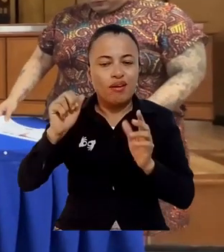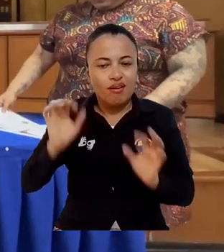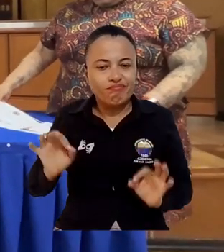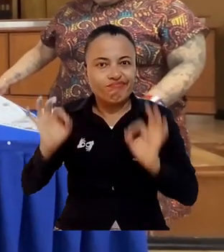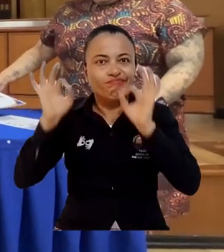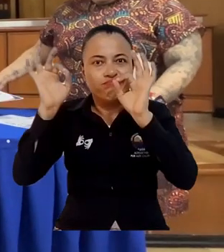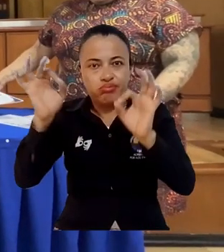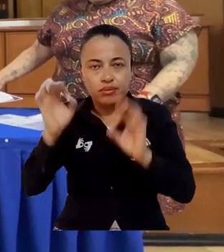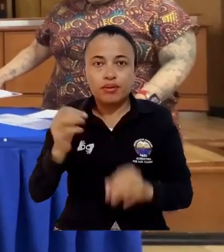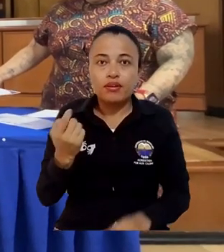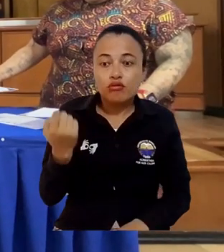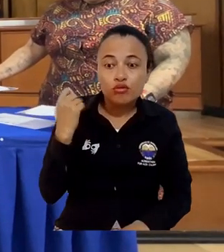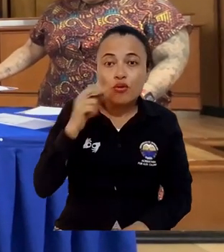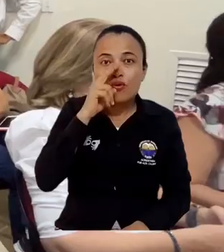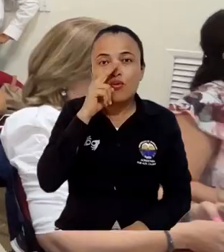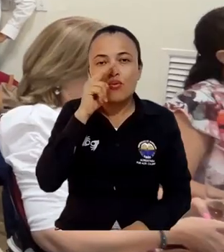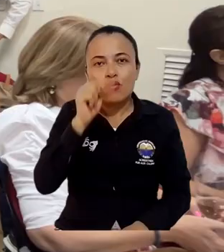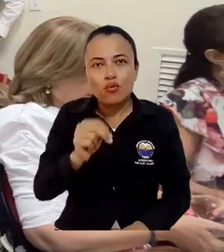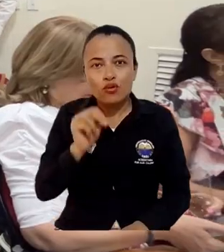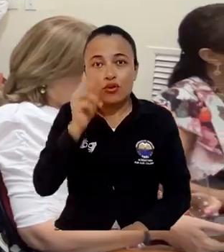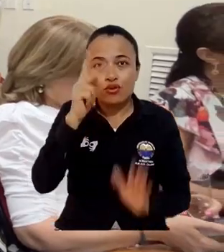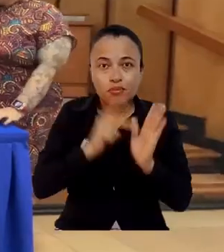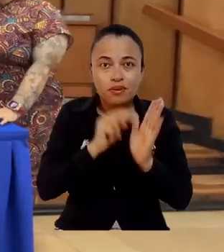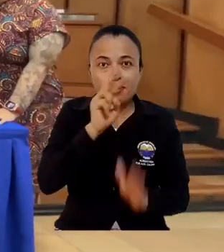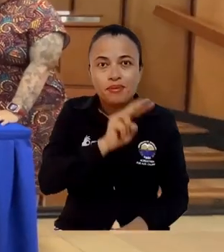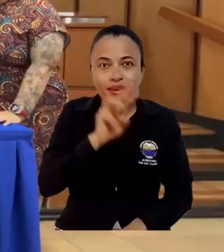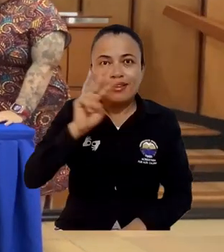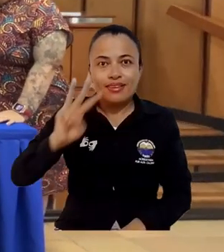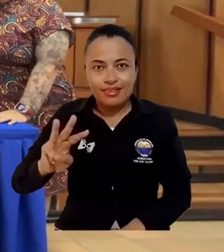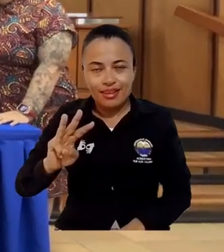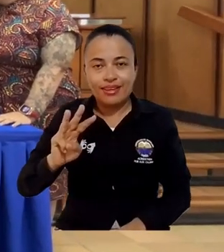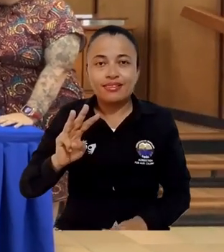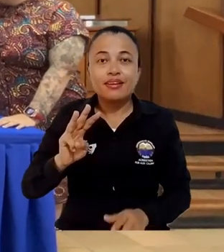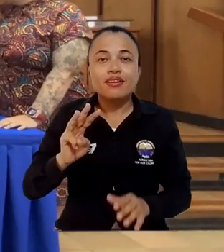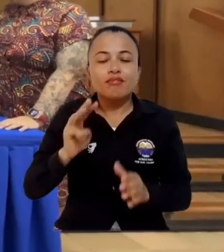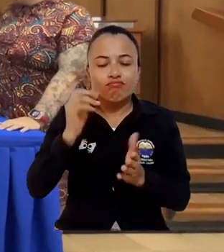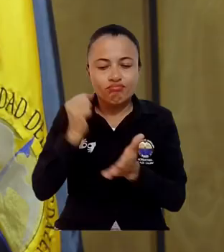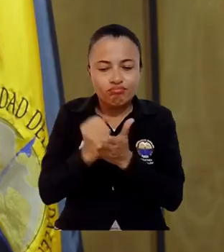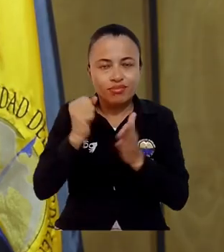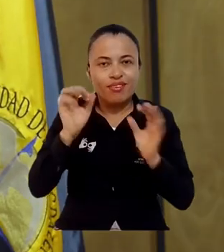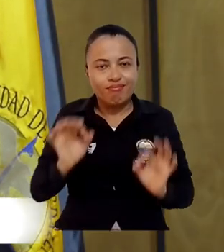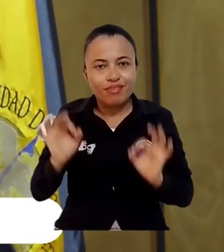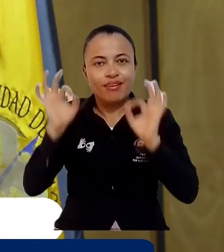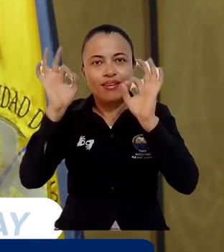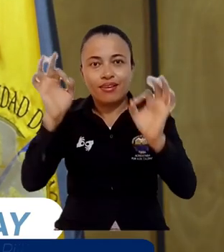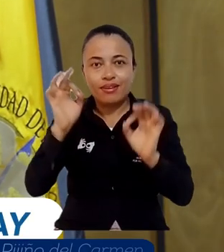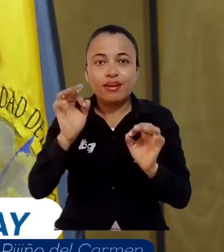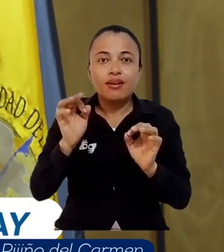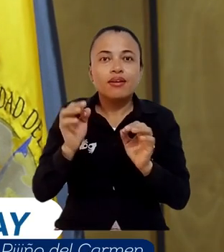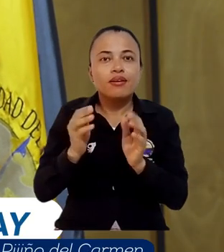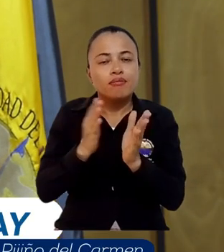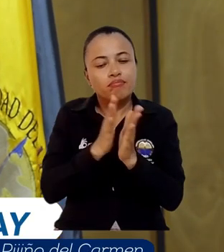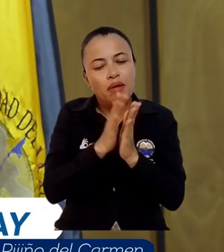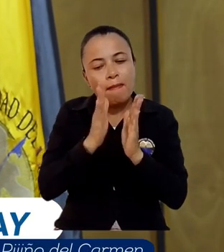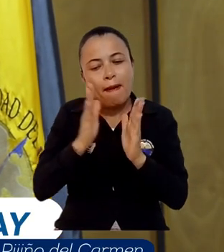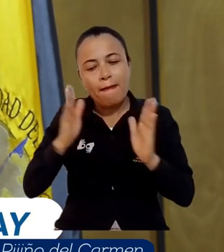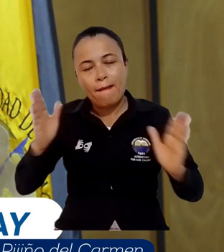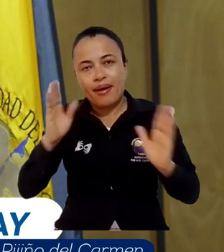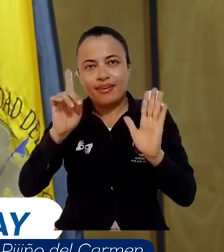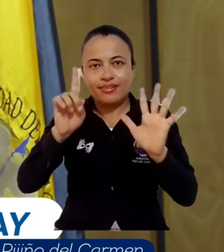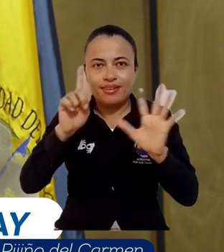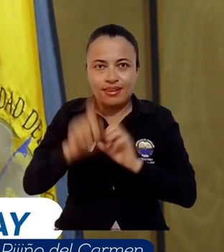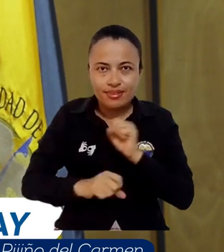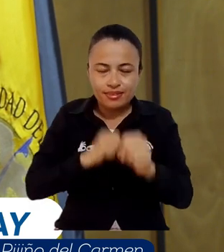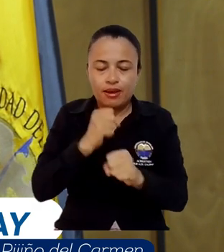condición certificada por el Ministerio de Educación Nacional con vigencia de seis años. En particular me alegra mucho porque sé pues del